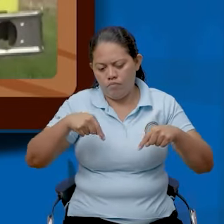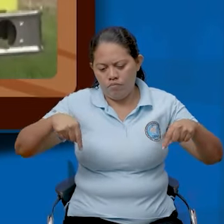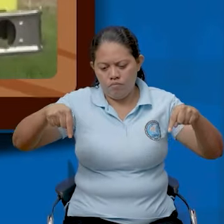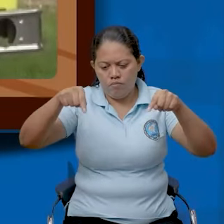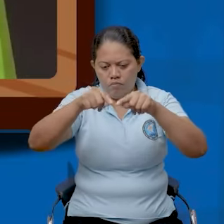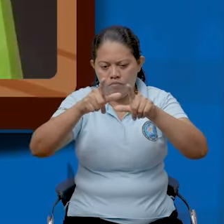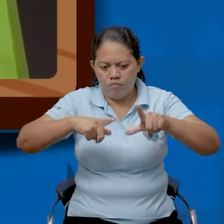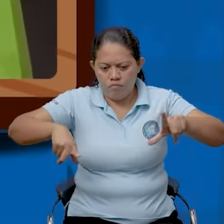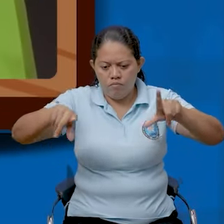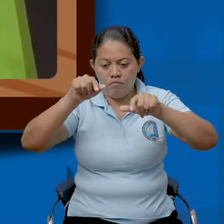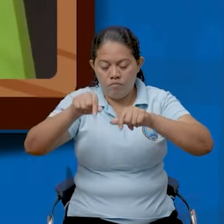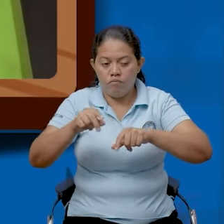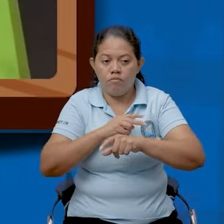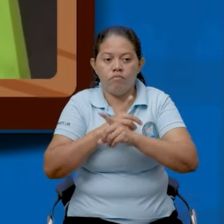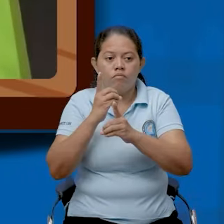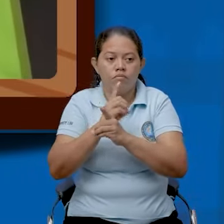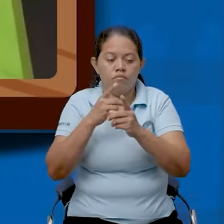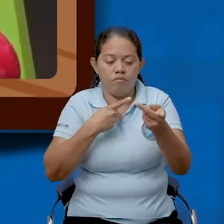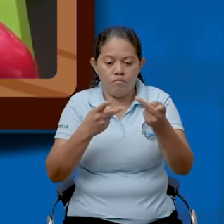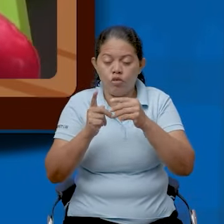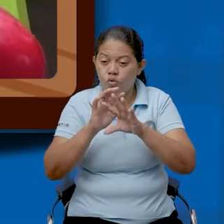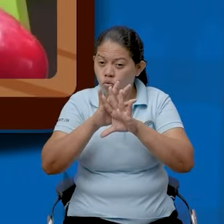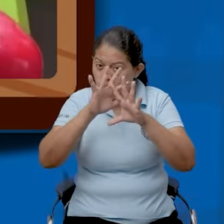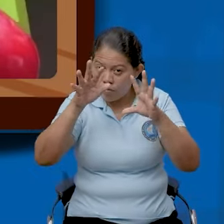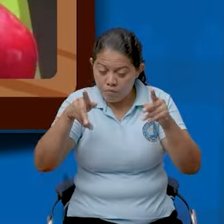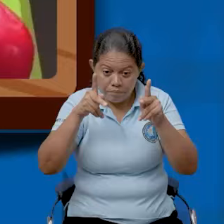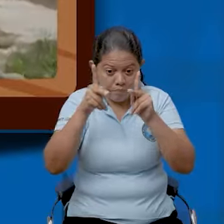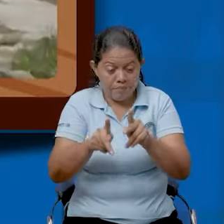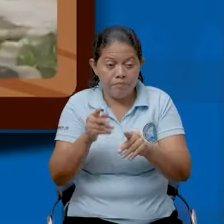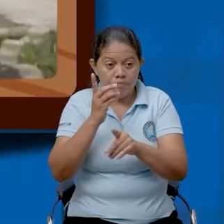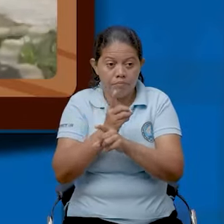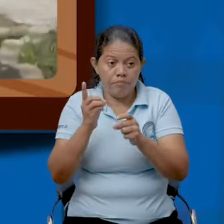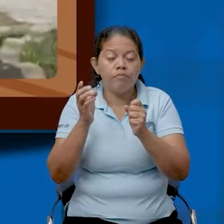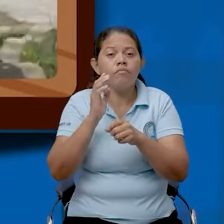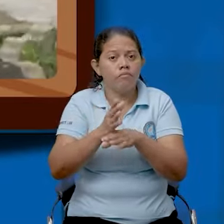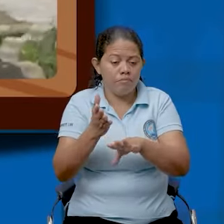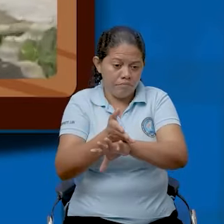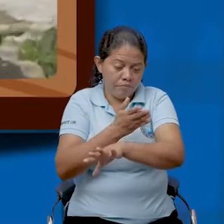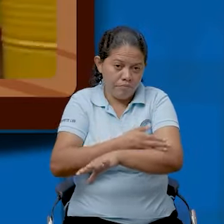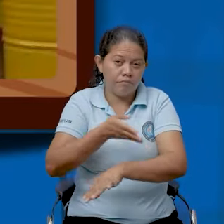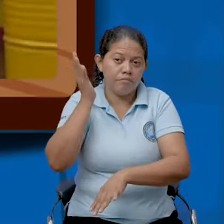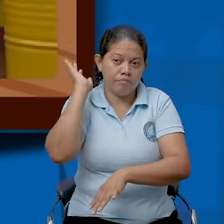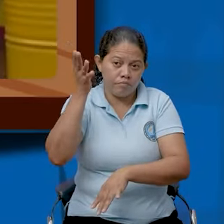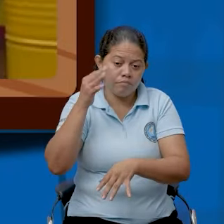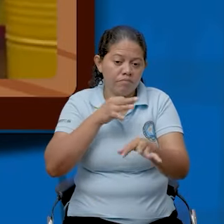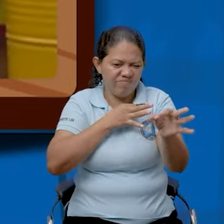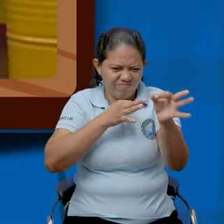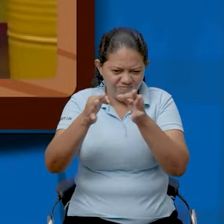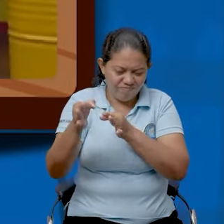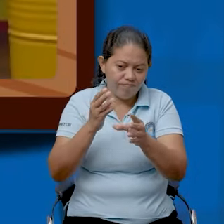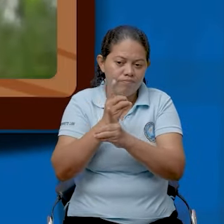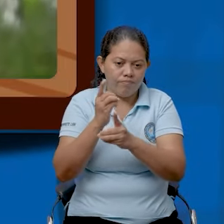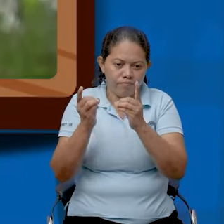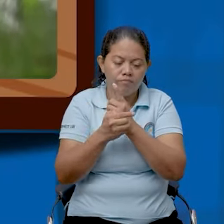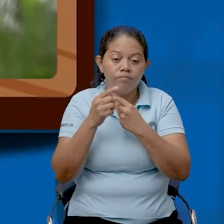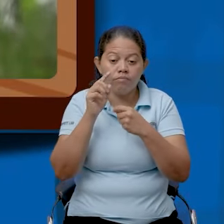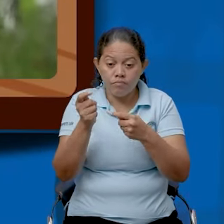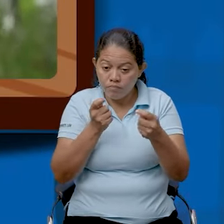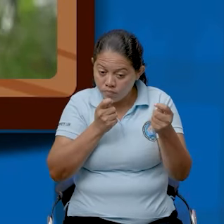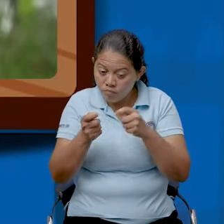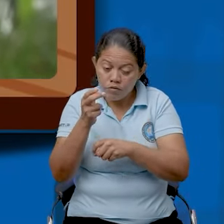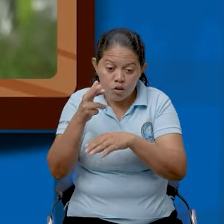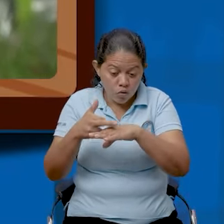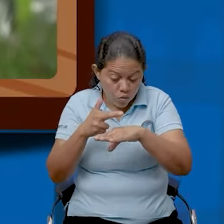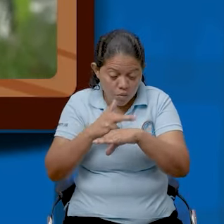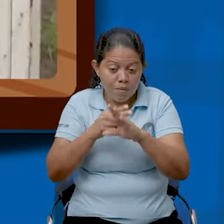nivel nacional. Eso significa que todo ese personal está capacitado y está orientado a cumplir determinadas medidas